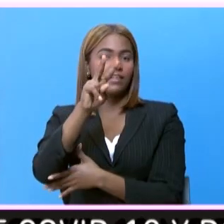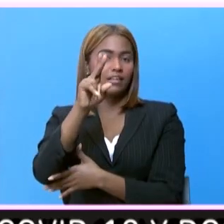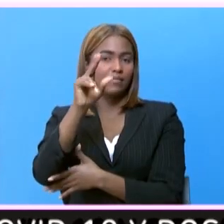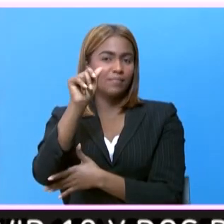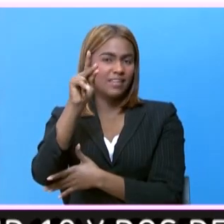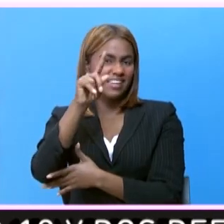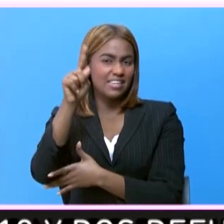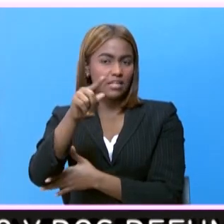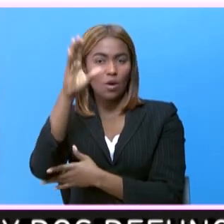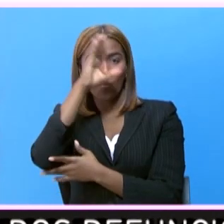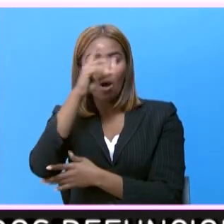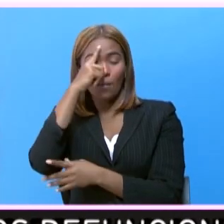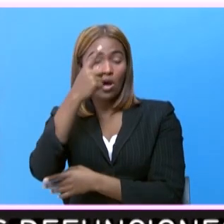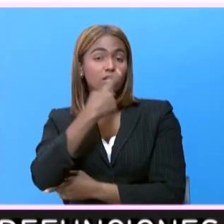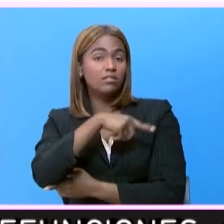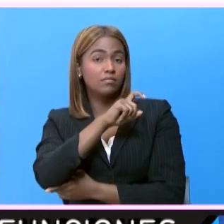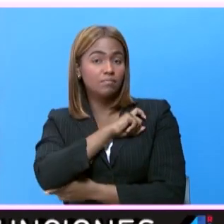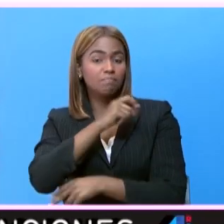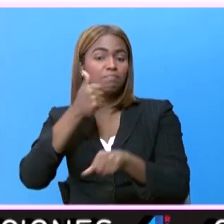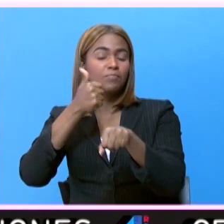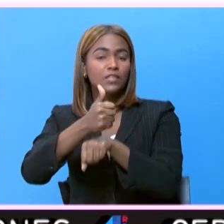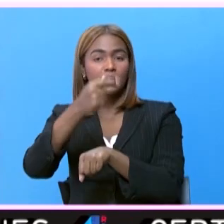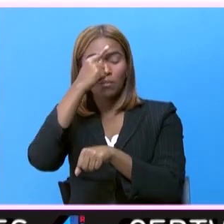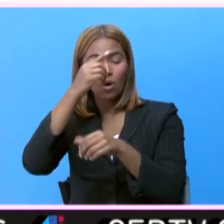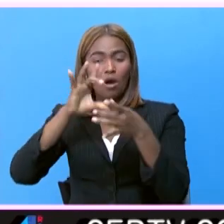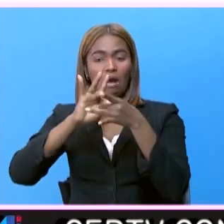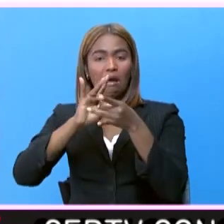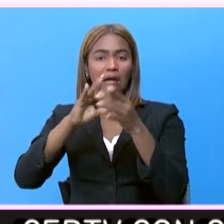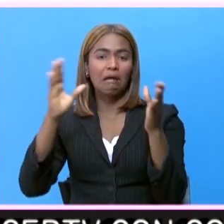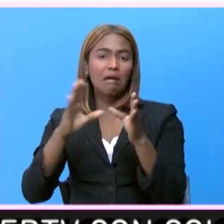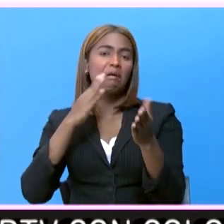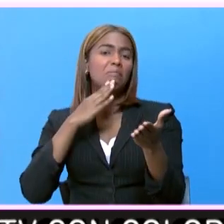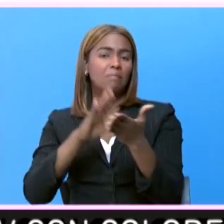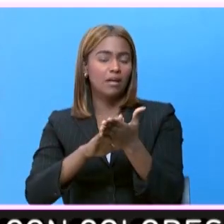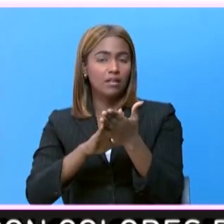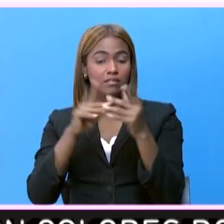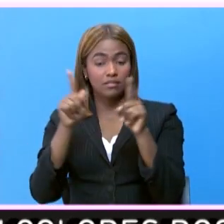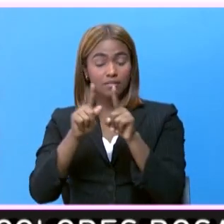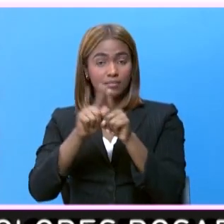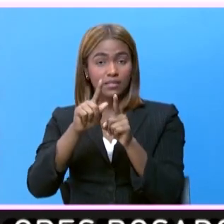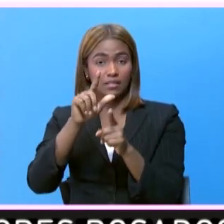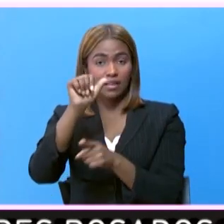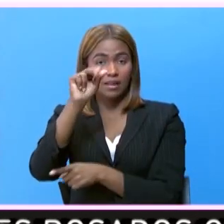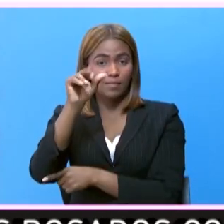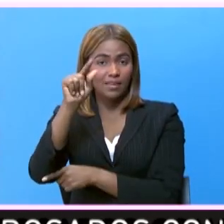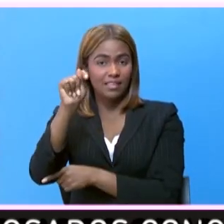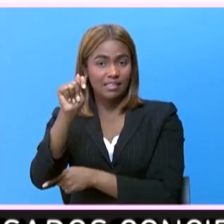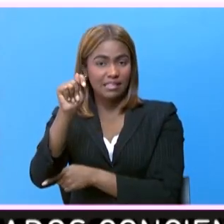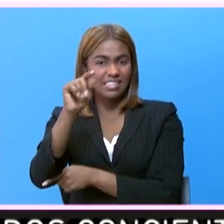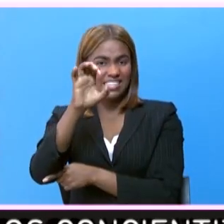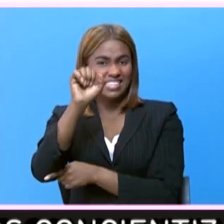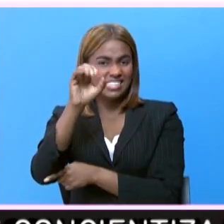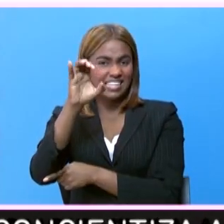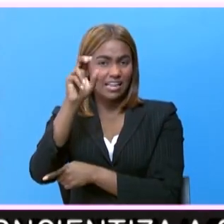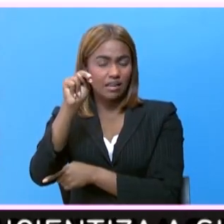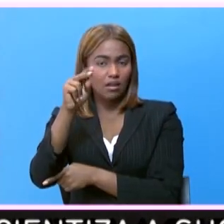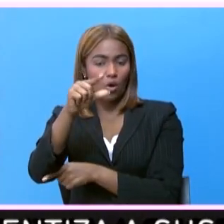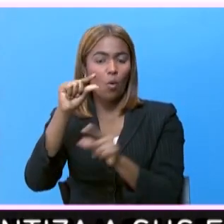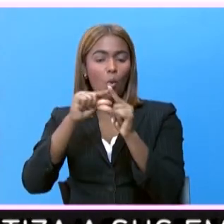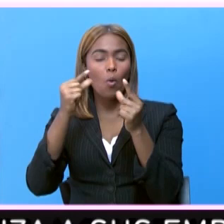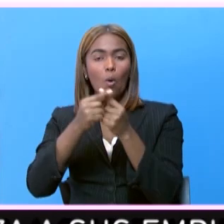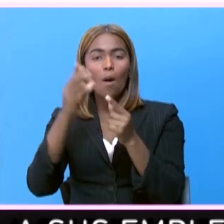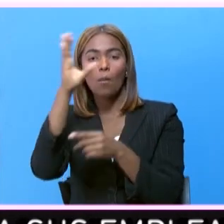Mendoza es buscado por España, acusado de asociación ilícita. En tanto que Ahmed Cezanne Cezanne es un bangladesh